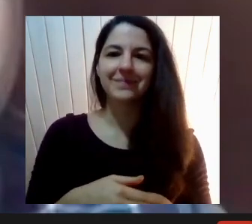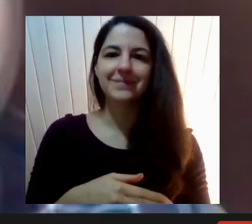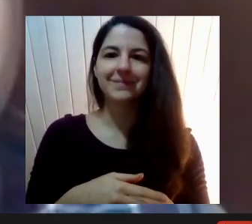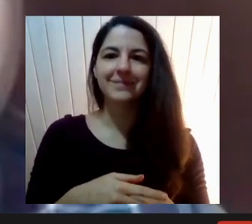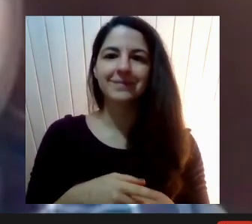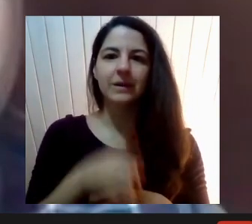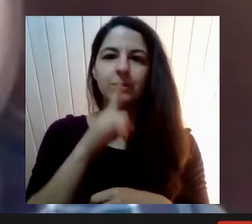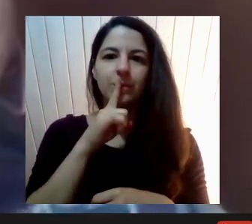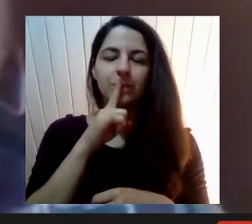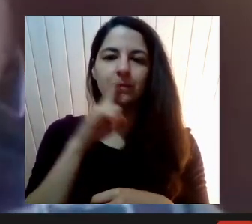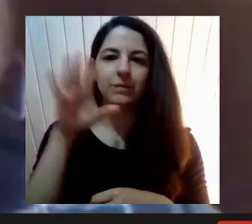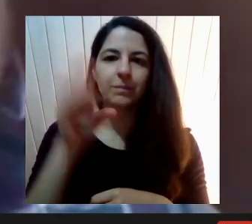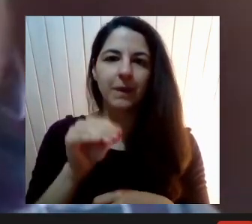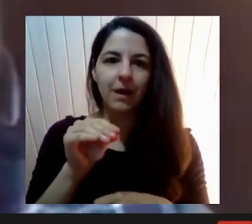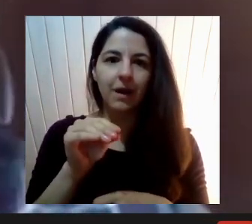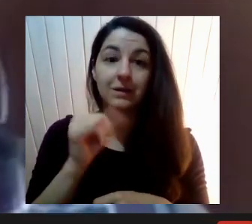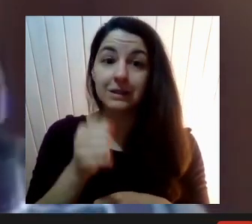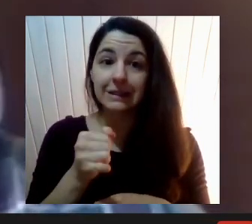¿Ahora sí?